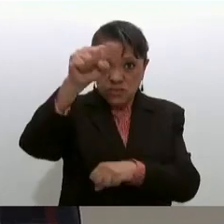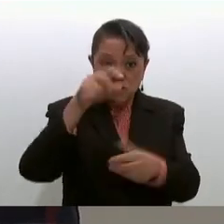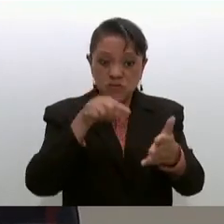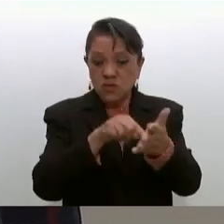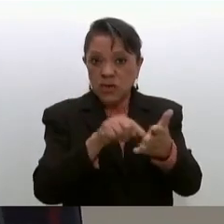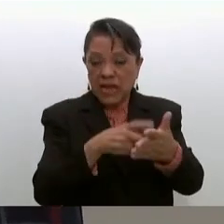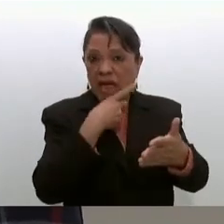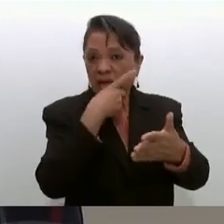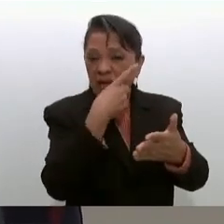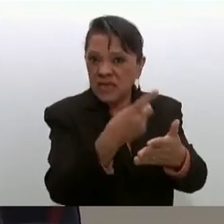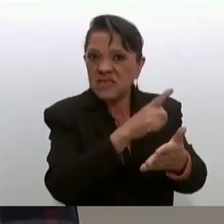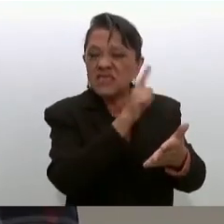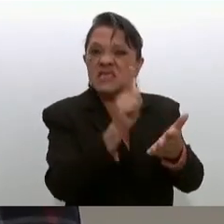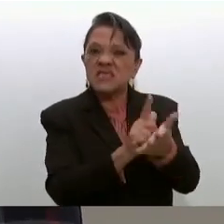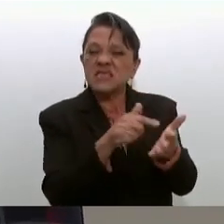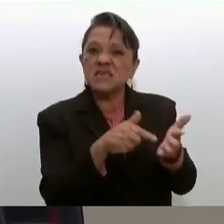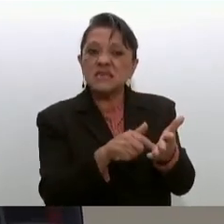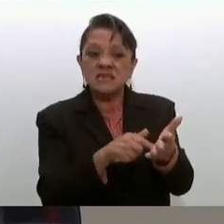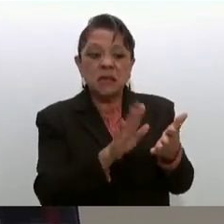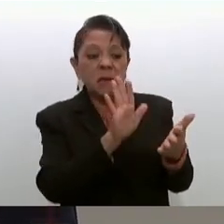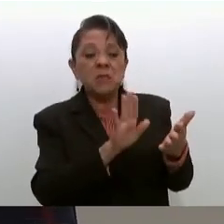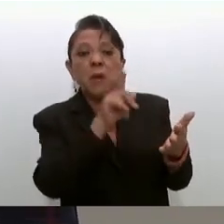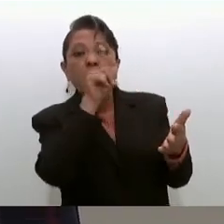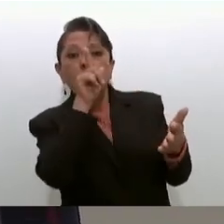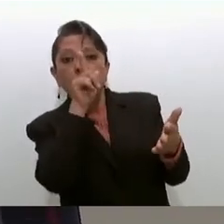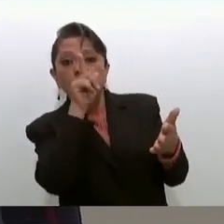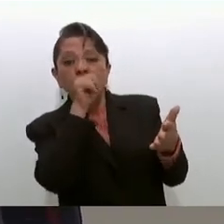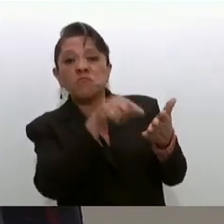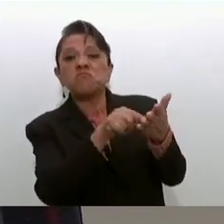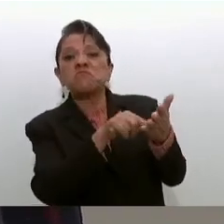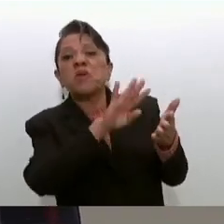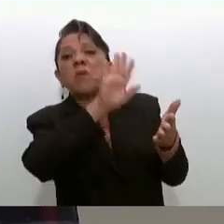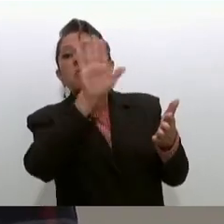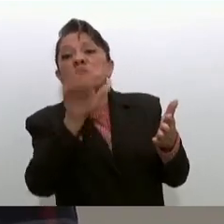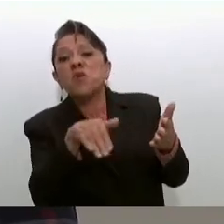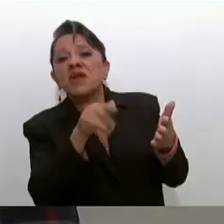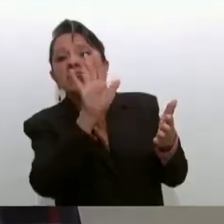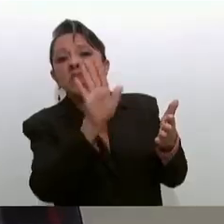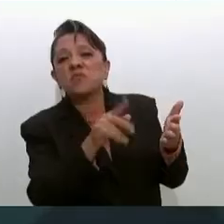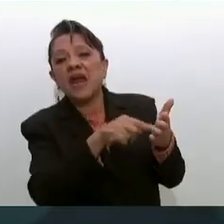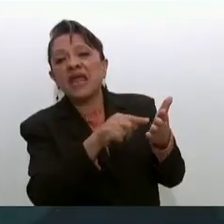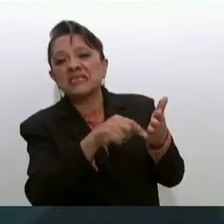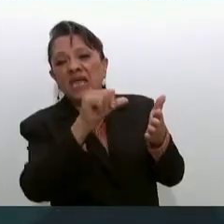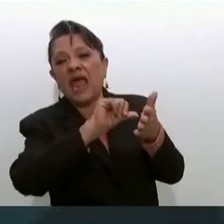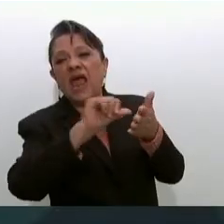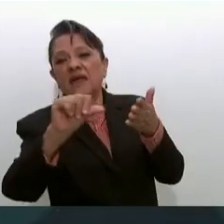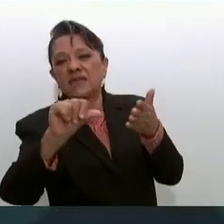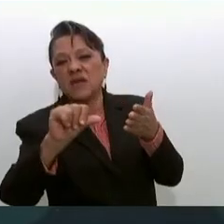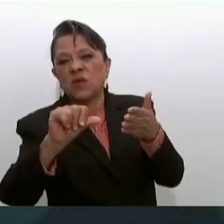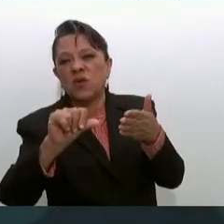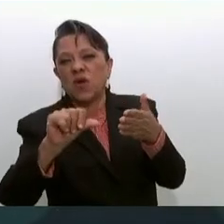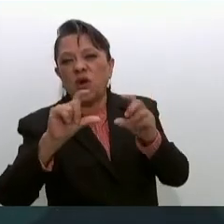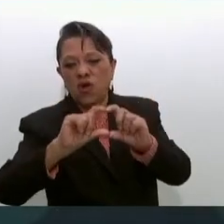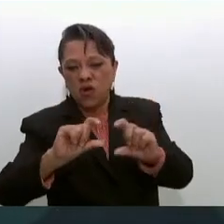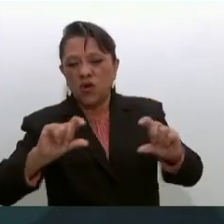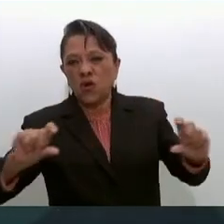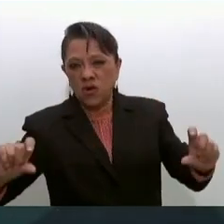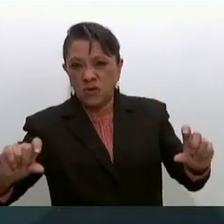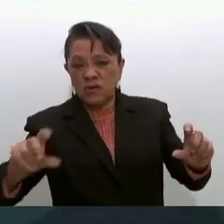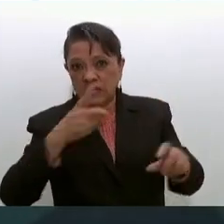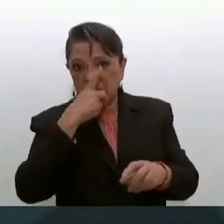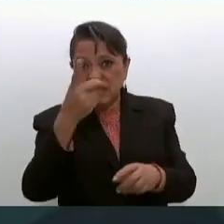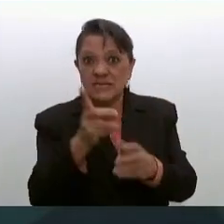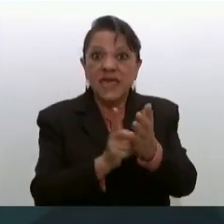estaba convertido en letra muerta de ese artículo el derecho del